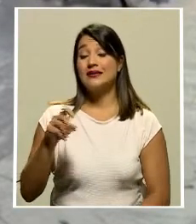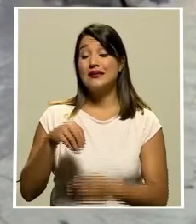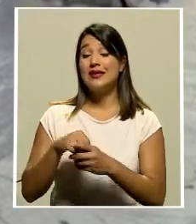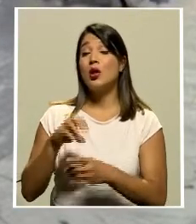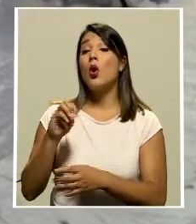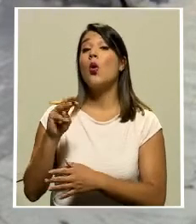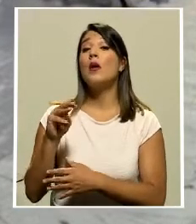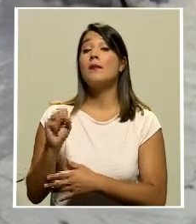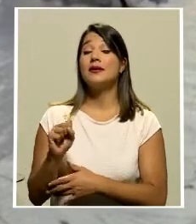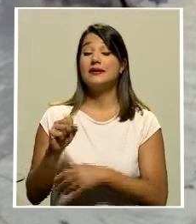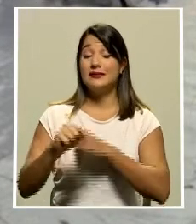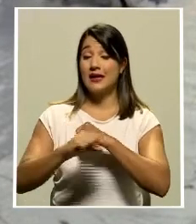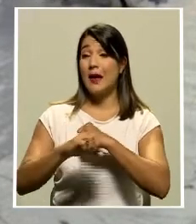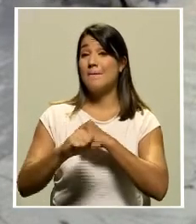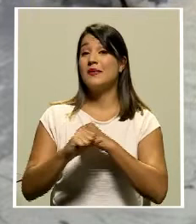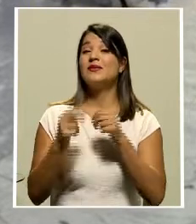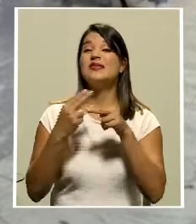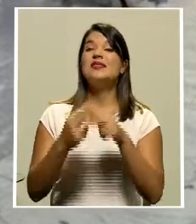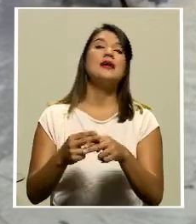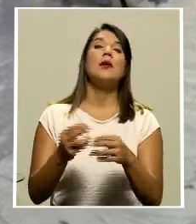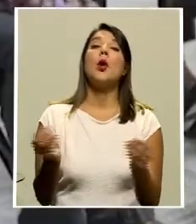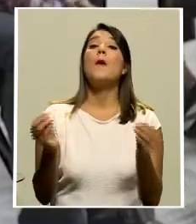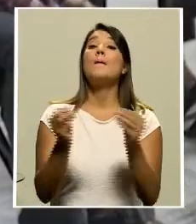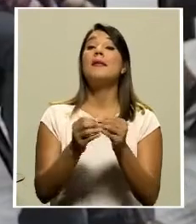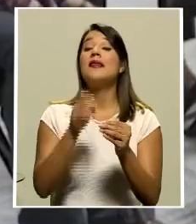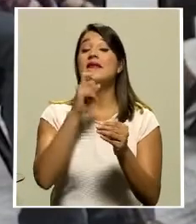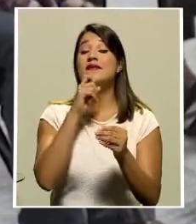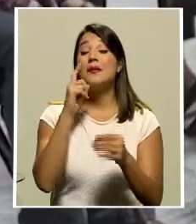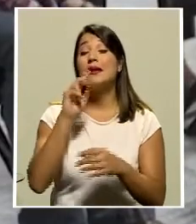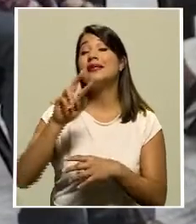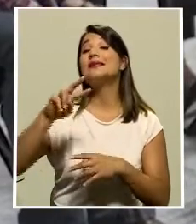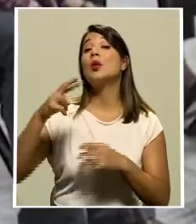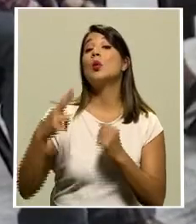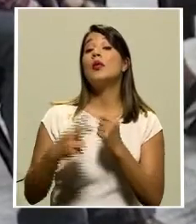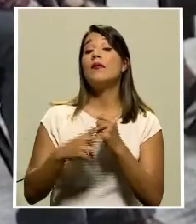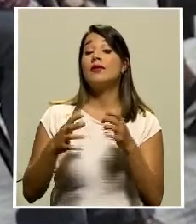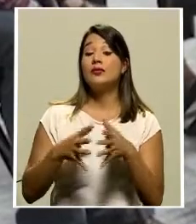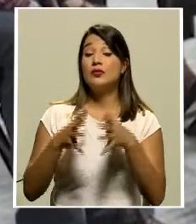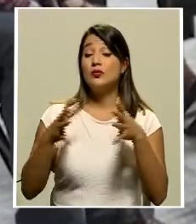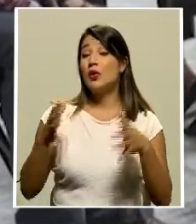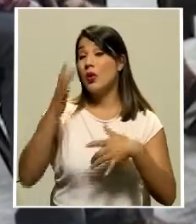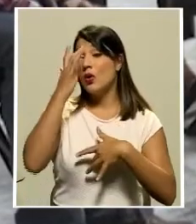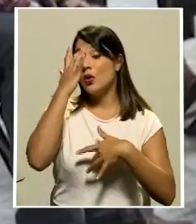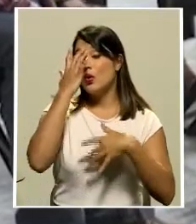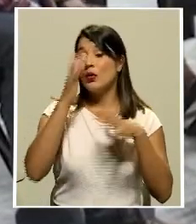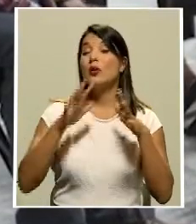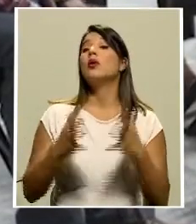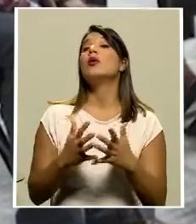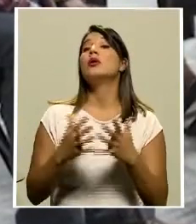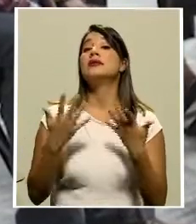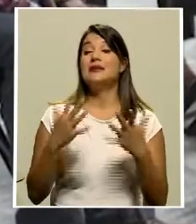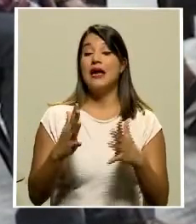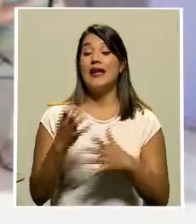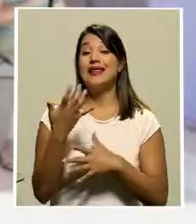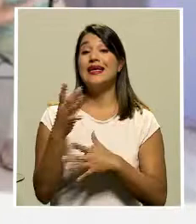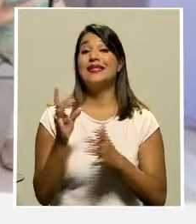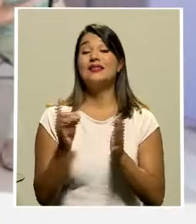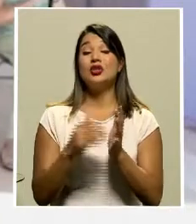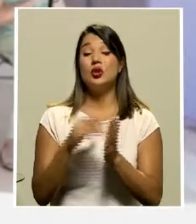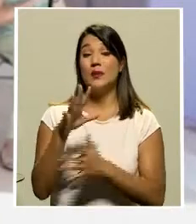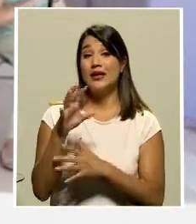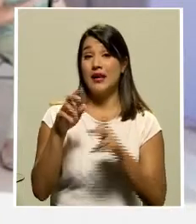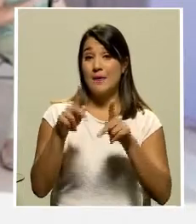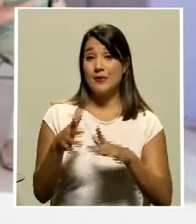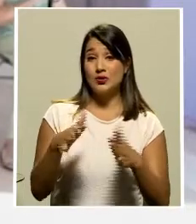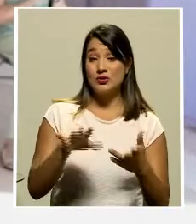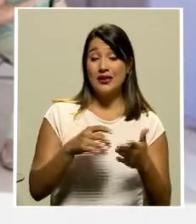tiene como telón de fondo lo más duro de la segunda ola de la pandemia que ya ha dejado en este país 18.500 fallecidos y casi